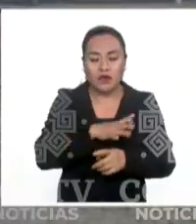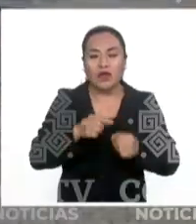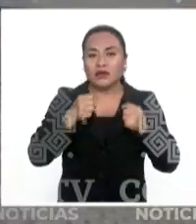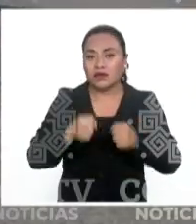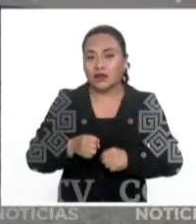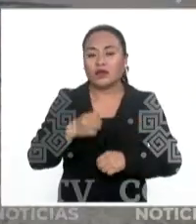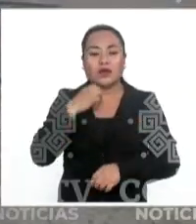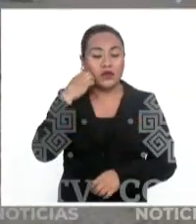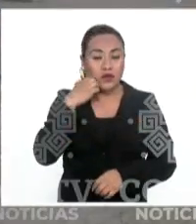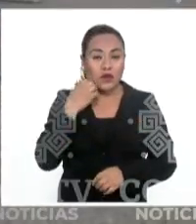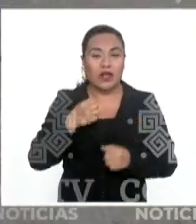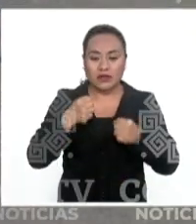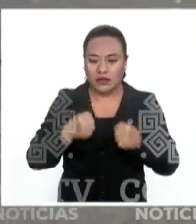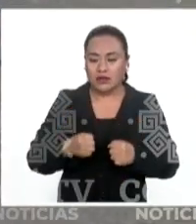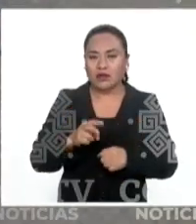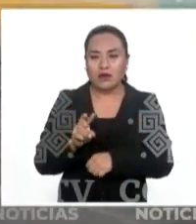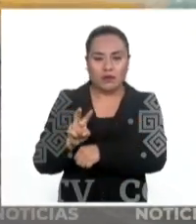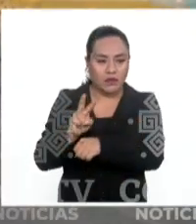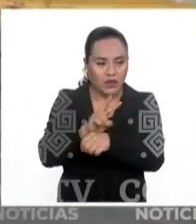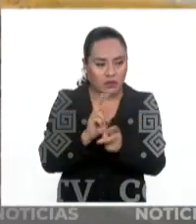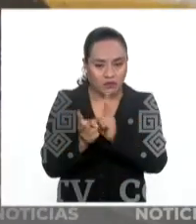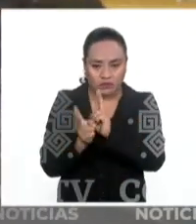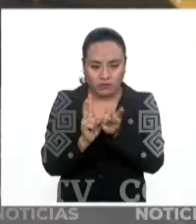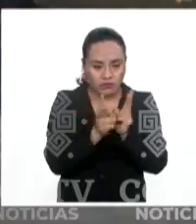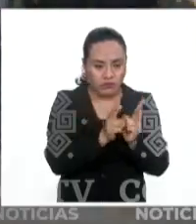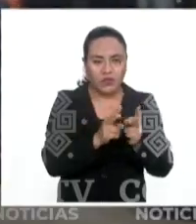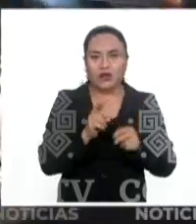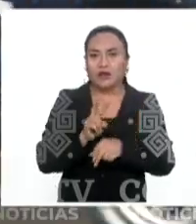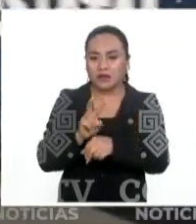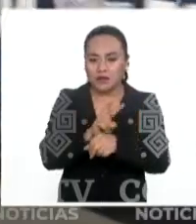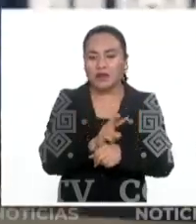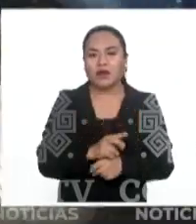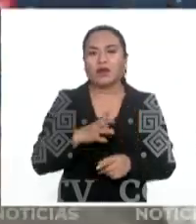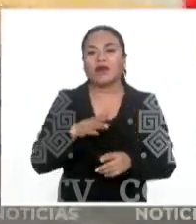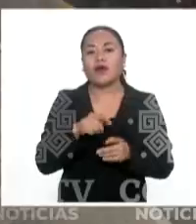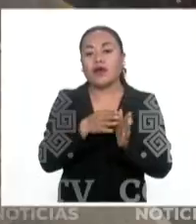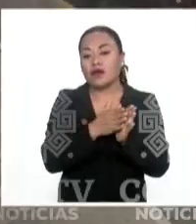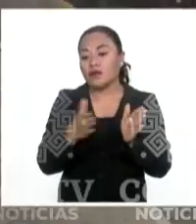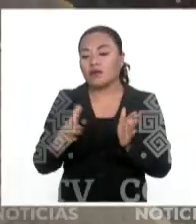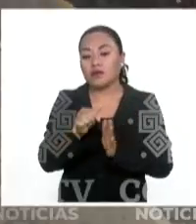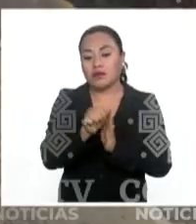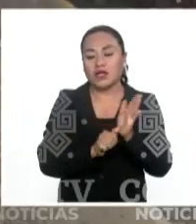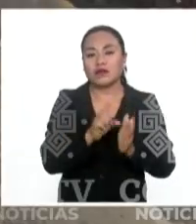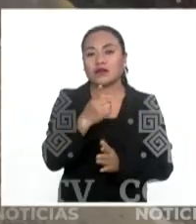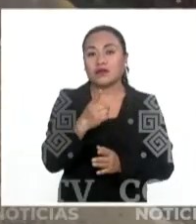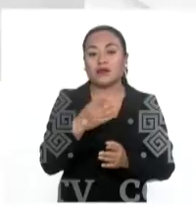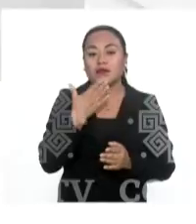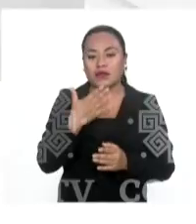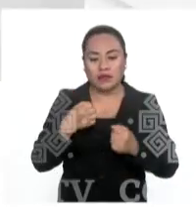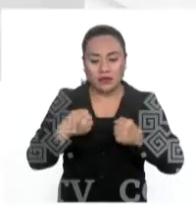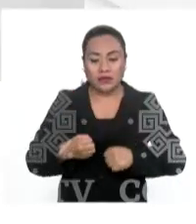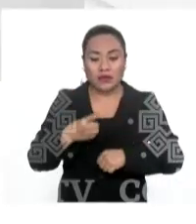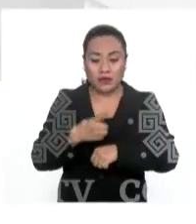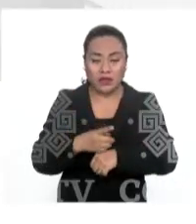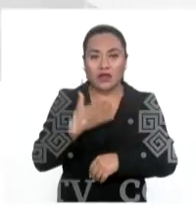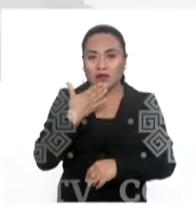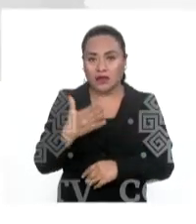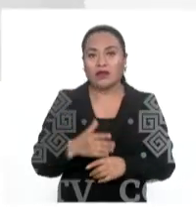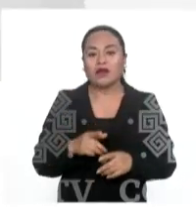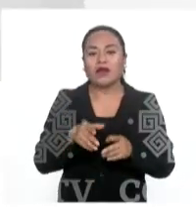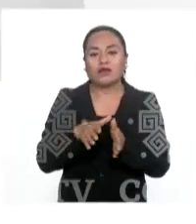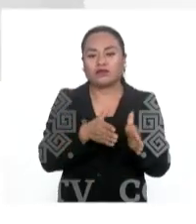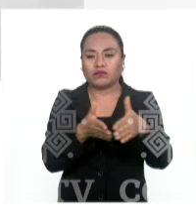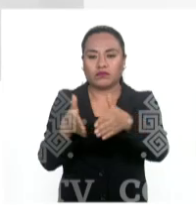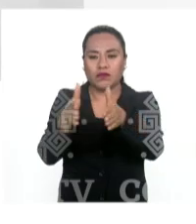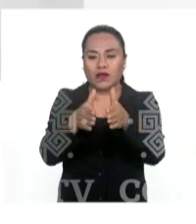Segura y Vecino Vigilante, así como los operativos Diciembre Seguro y Ruta de la Fe. En materia de prevención y